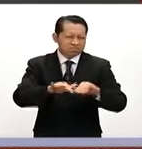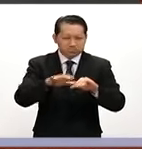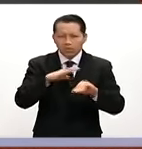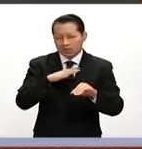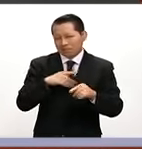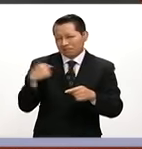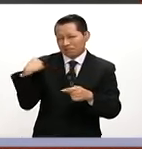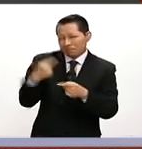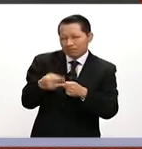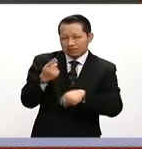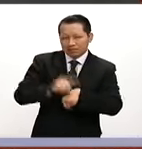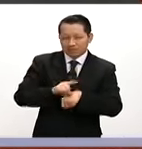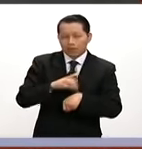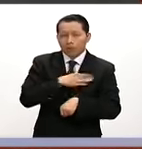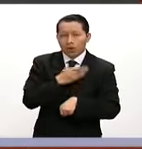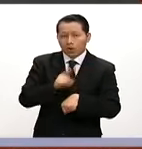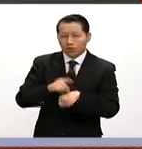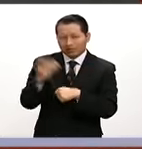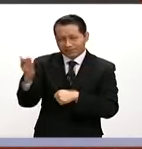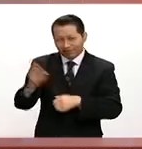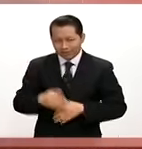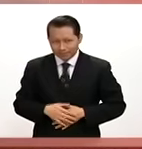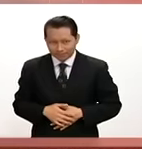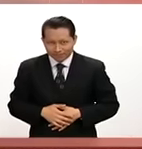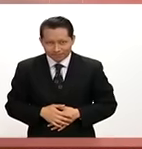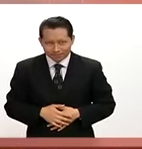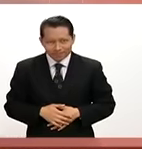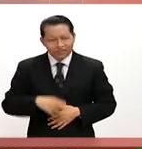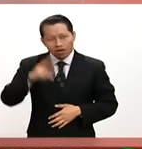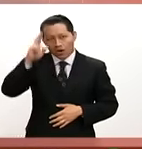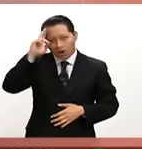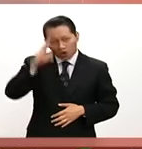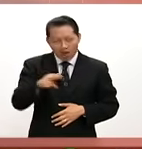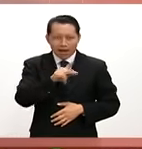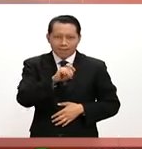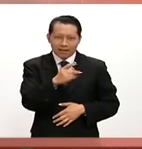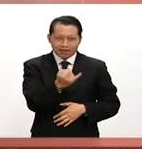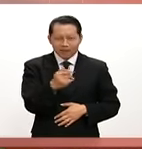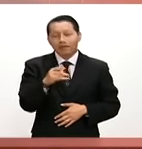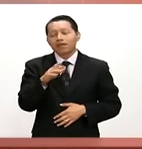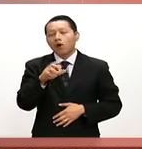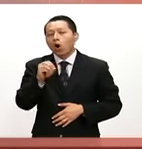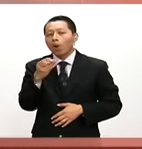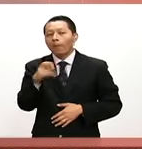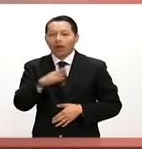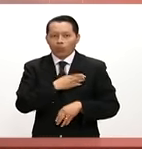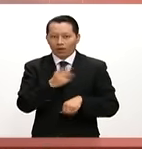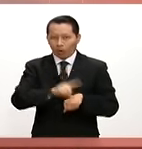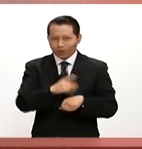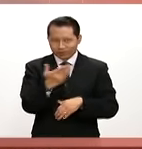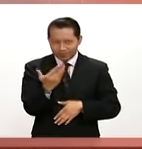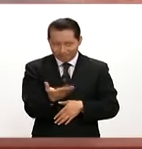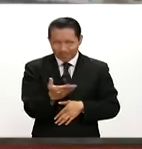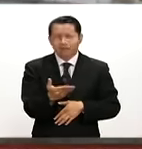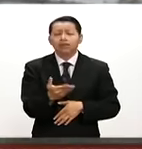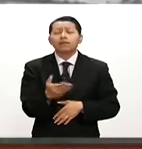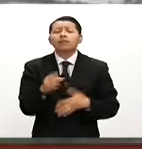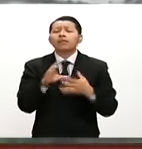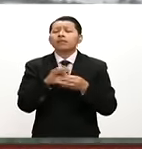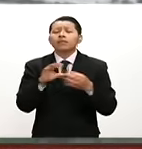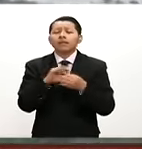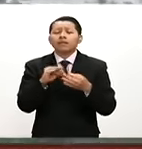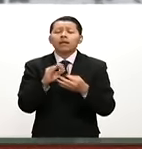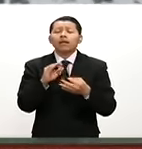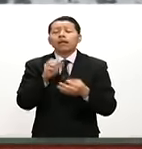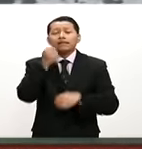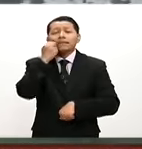últimos días. Muy buenos días desde México. ¿Qué tal? Buenos días, Pati. Buenos días, Omar. Pues les comento que la Secretaría de Protección Civil